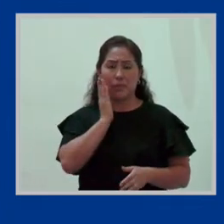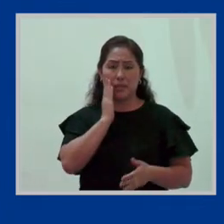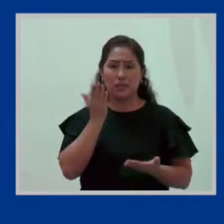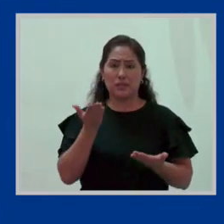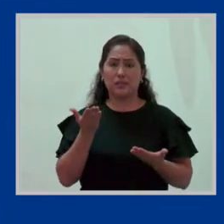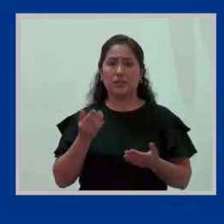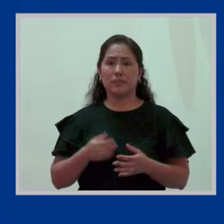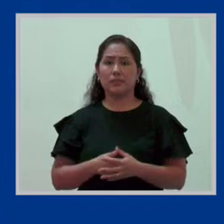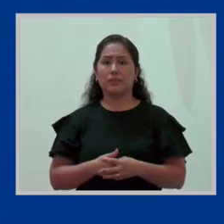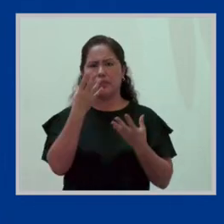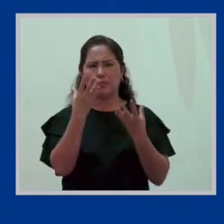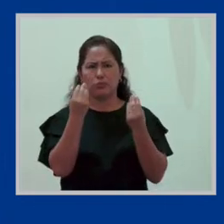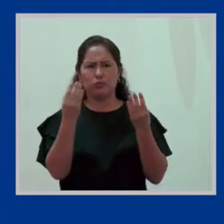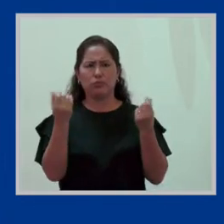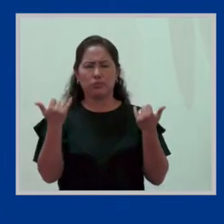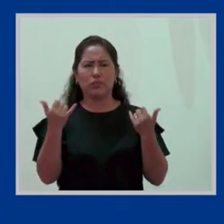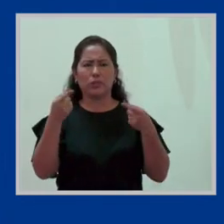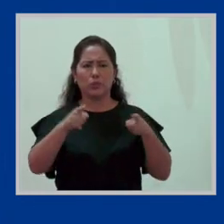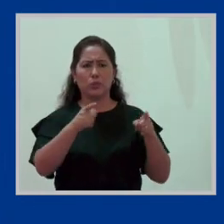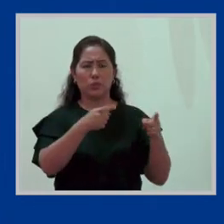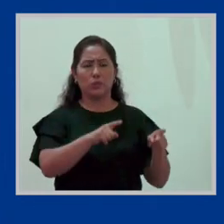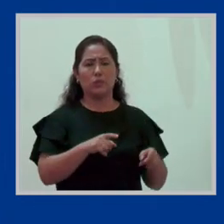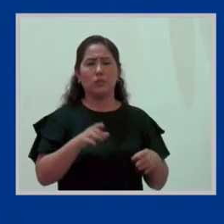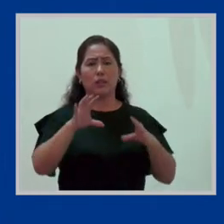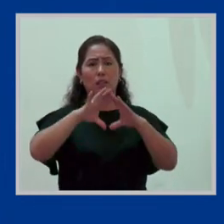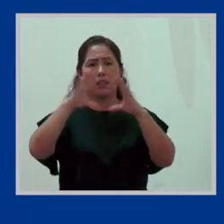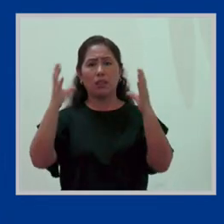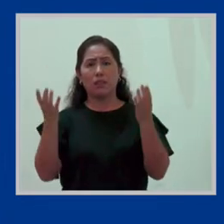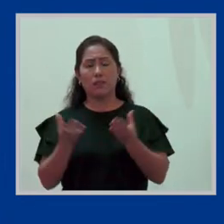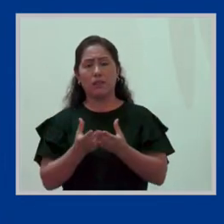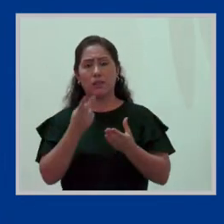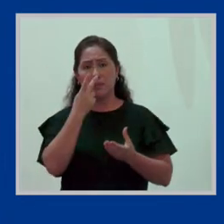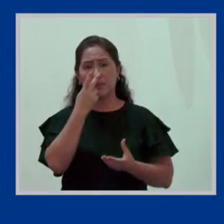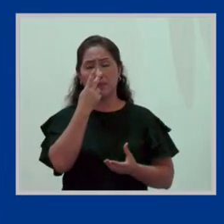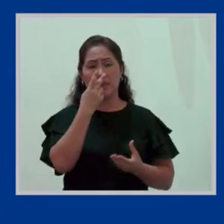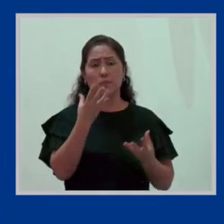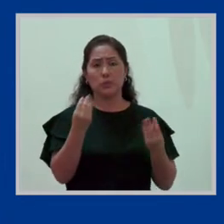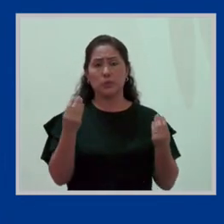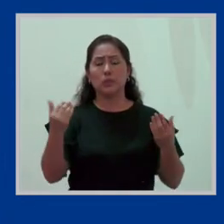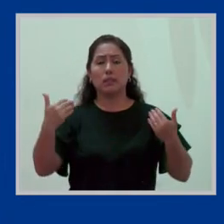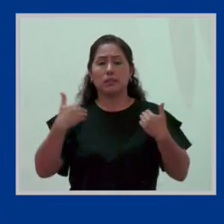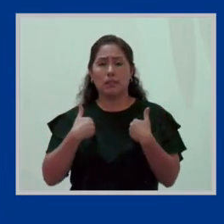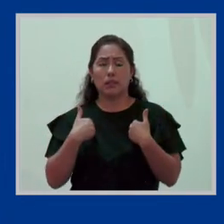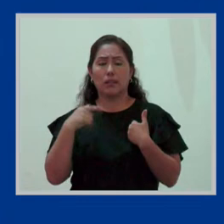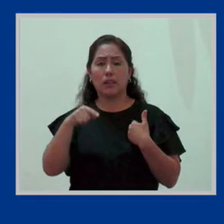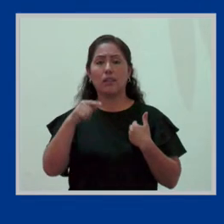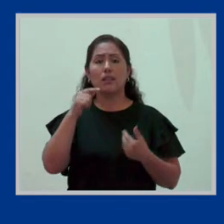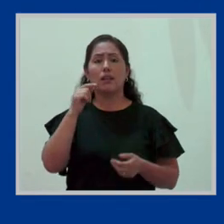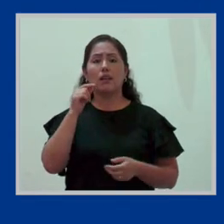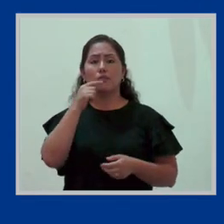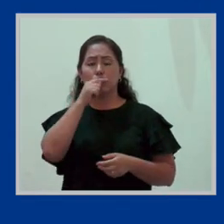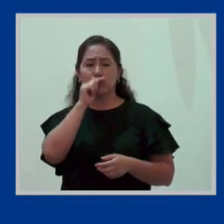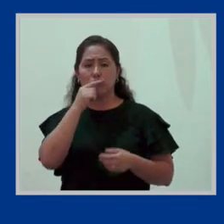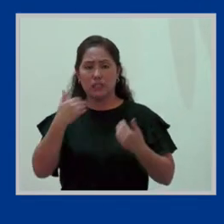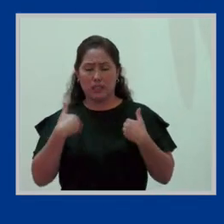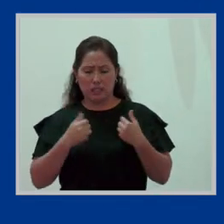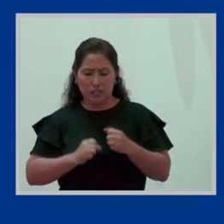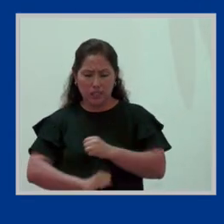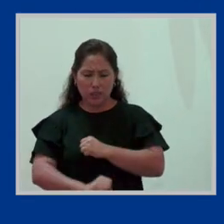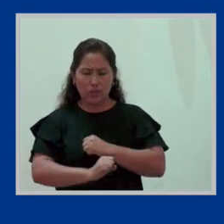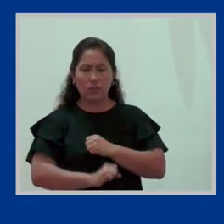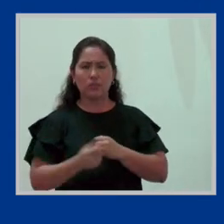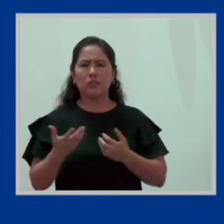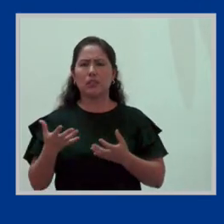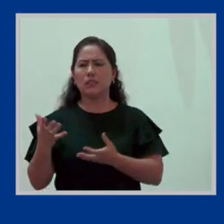es un fenómeno que ocurre. A nivel global, se tiene que una mujer que tiene hijos recibe un